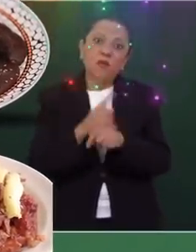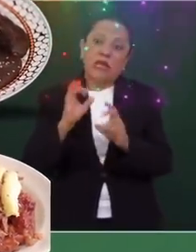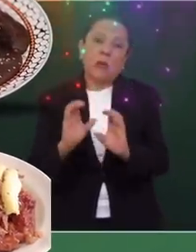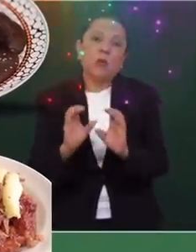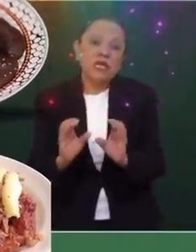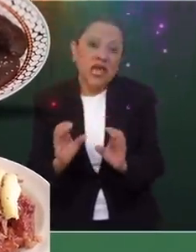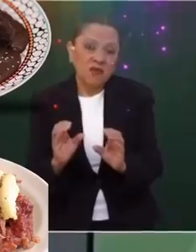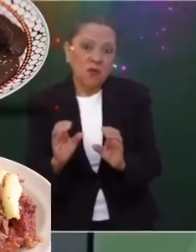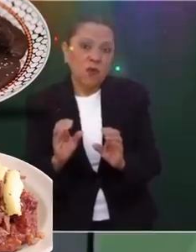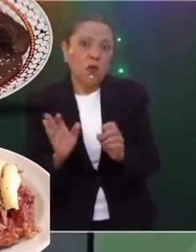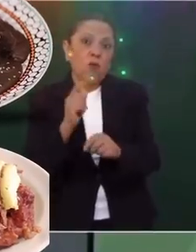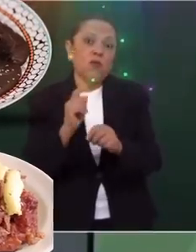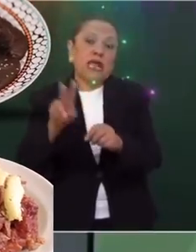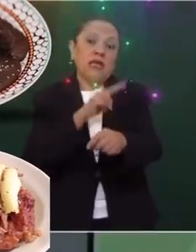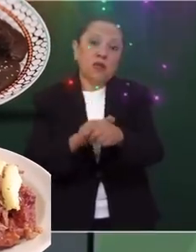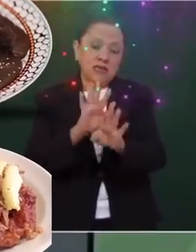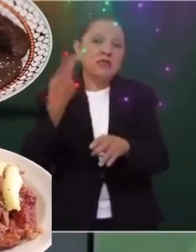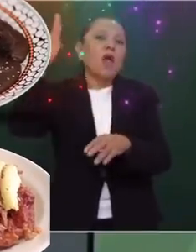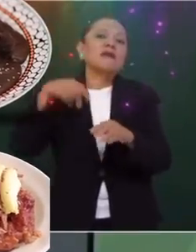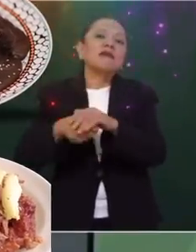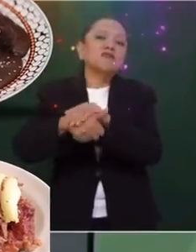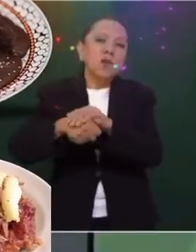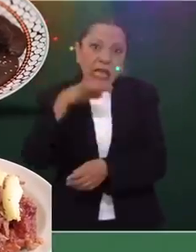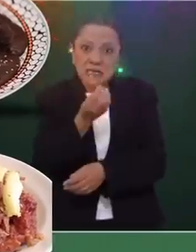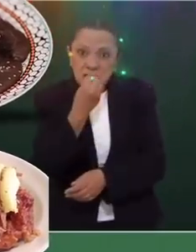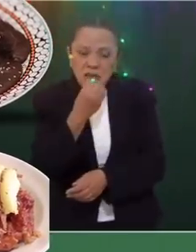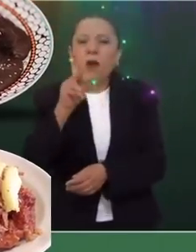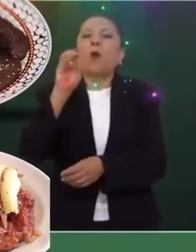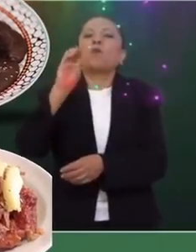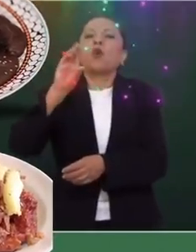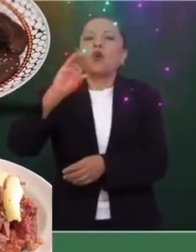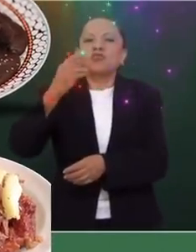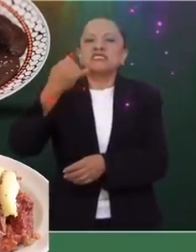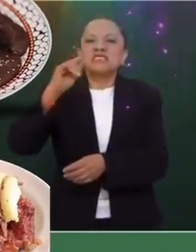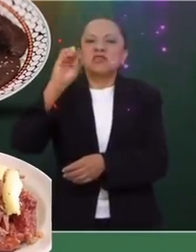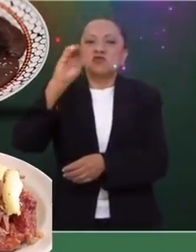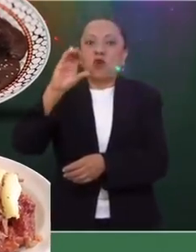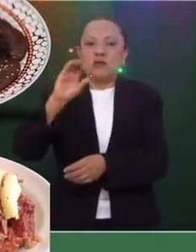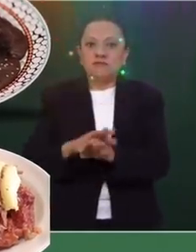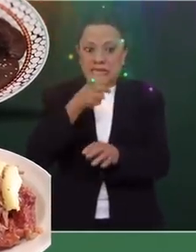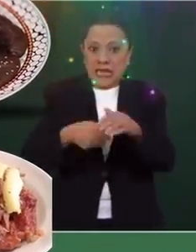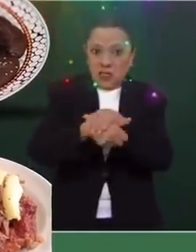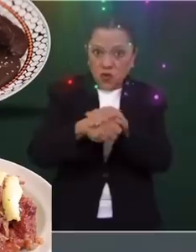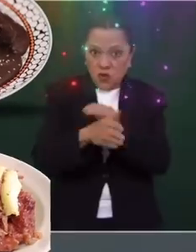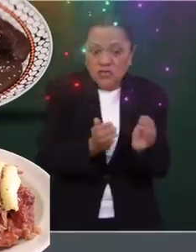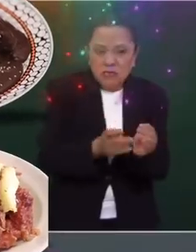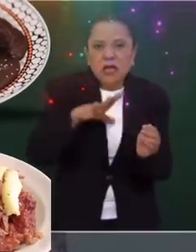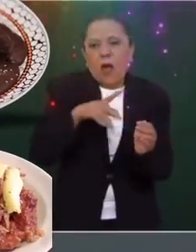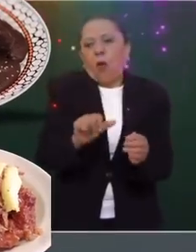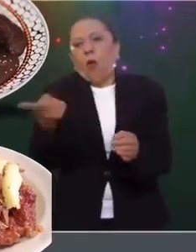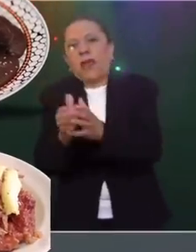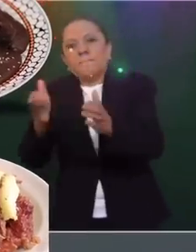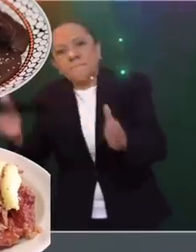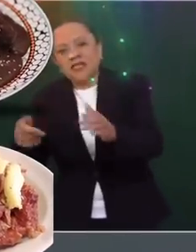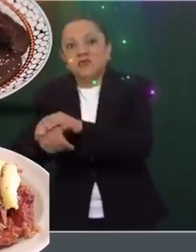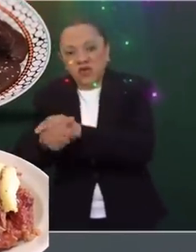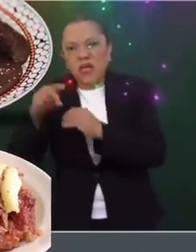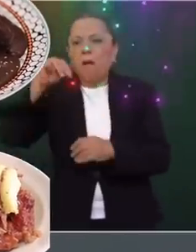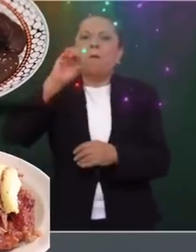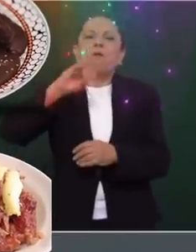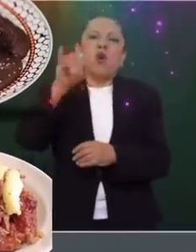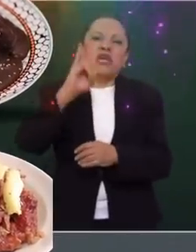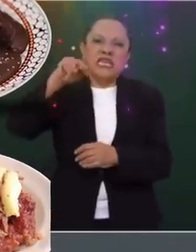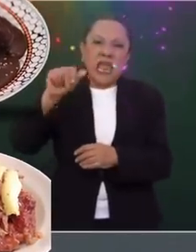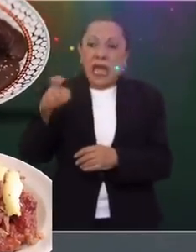una tortuga pequeña que se llama pochitoque. Hay otra tortuga más grande, que se llama mojina. Esa no se comía porque